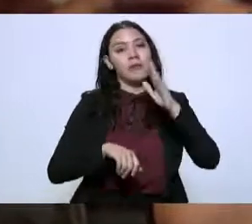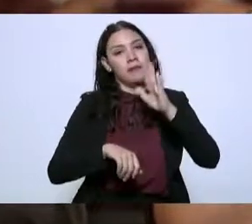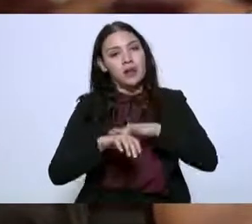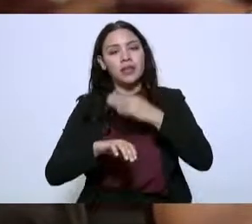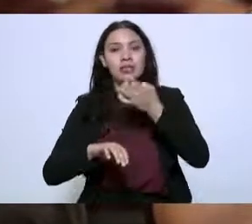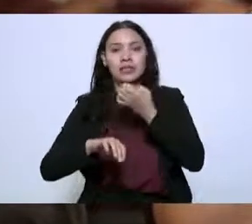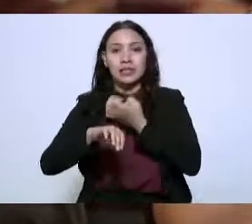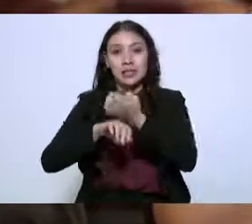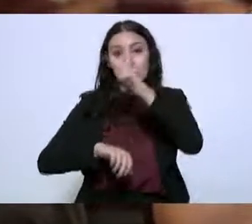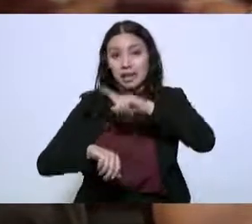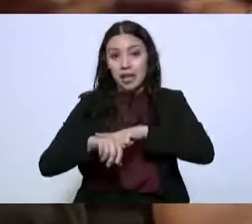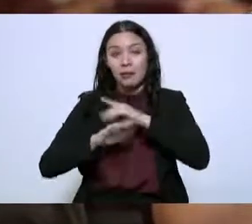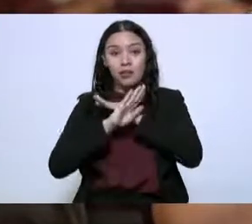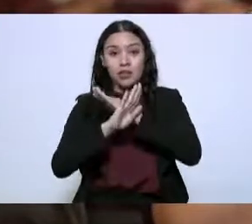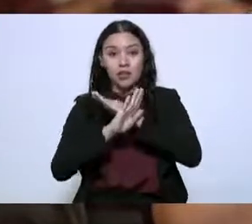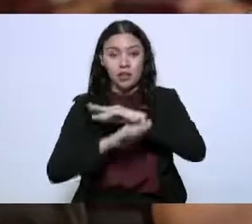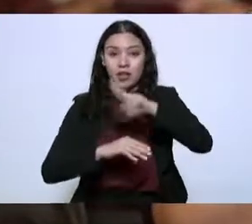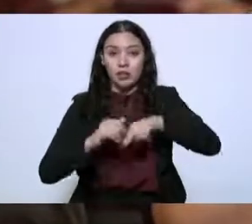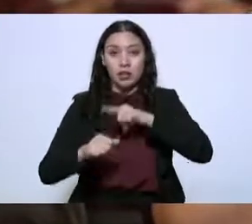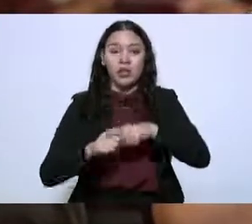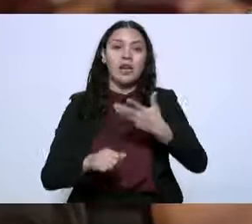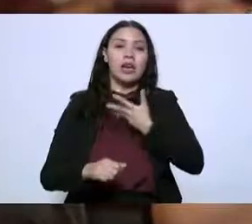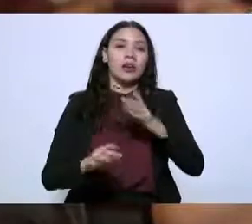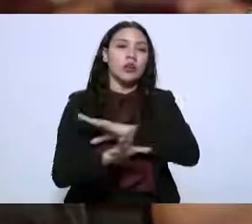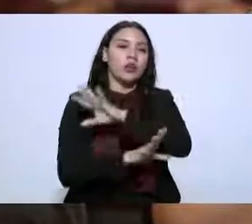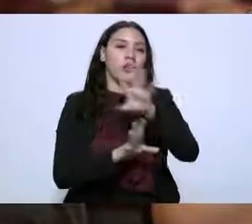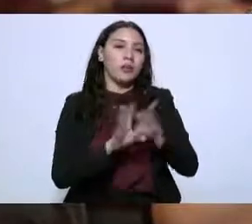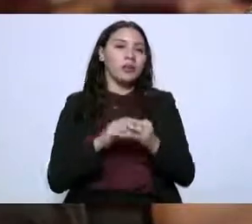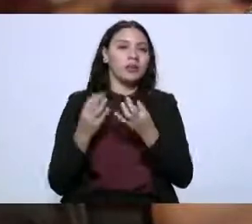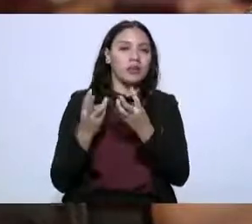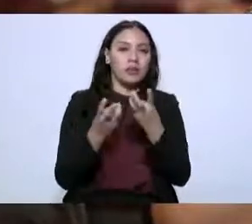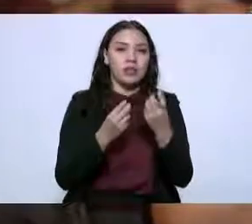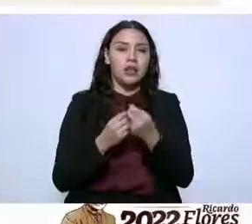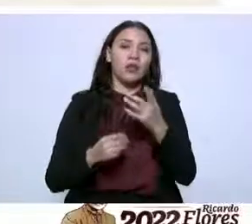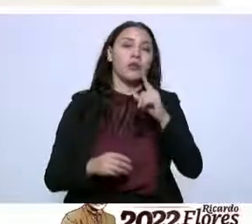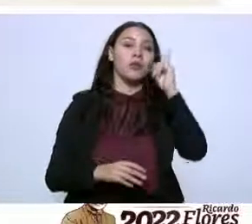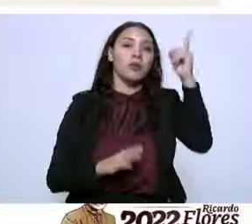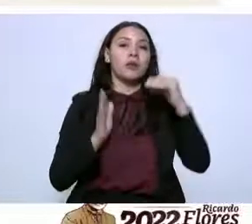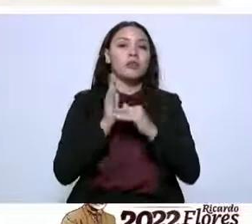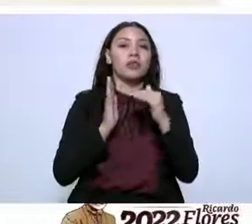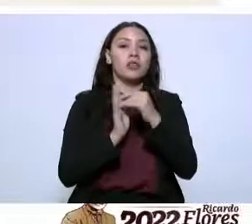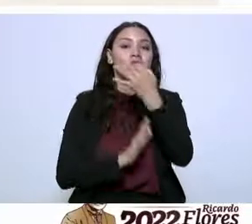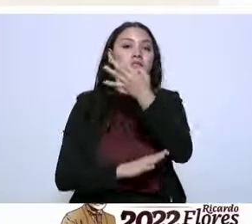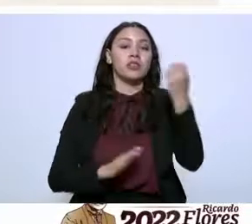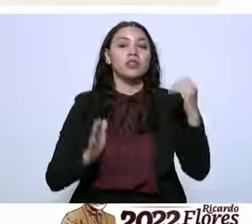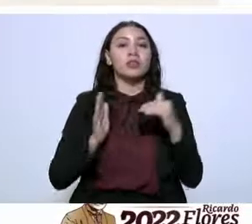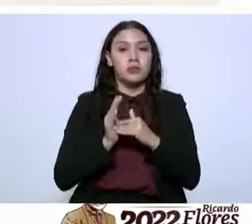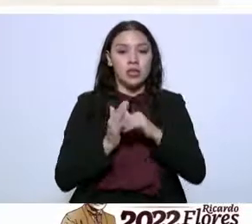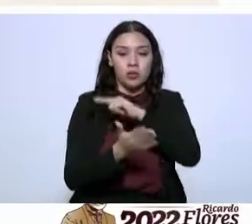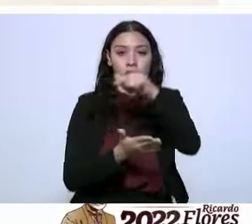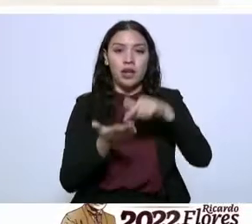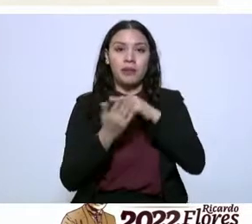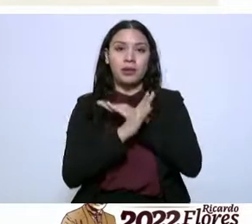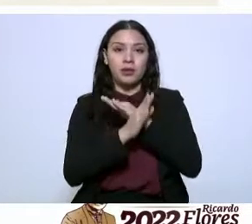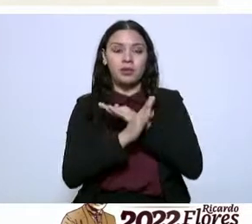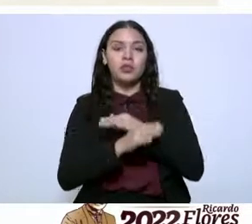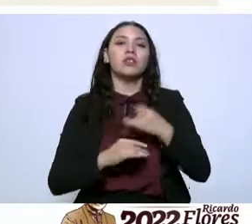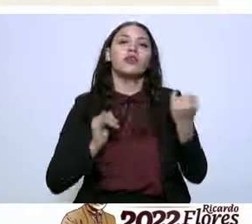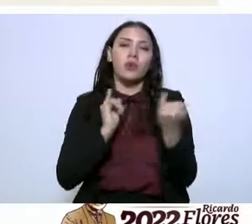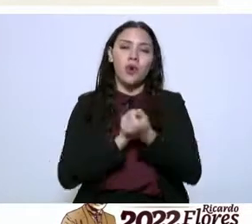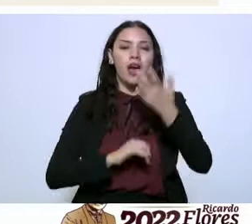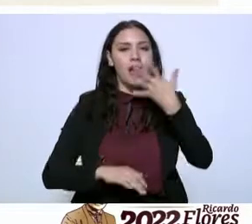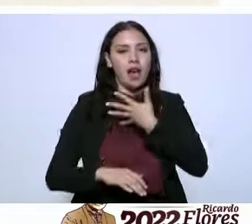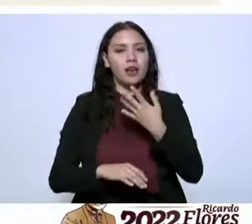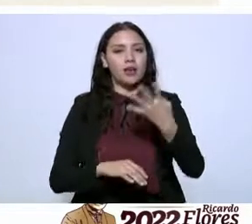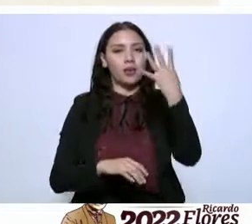naturales protegidas estatales, nos da un régimen de conservación de un millón 300 mil. Además de que tenemos cuatro áreas